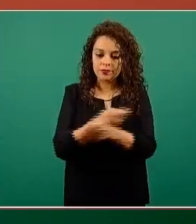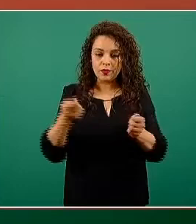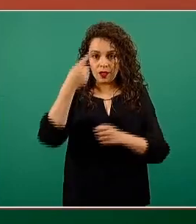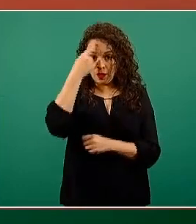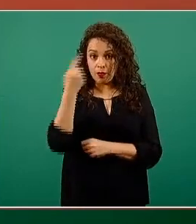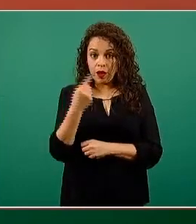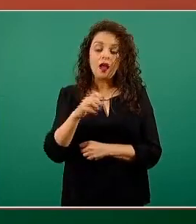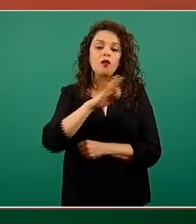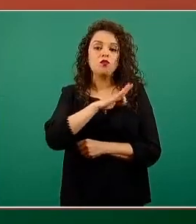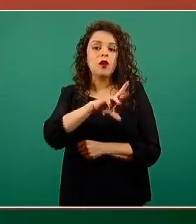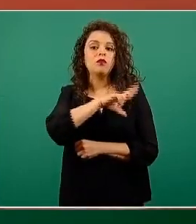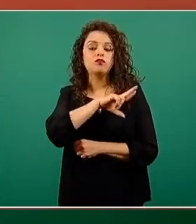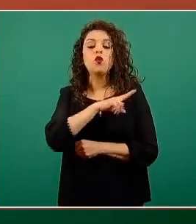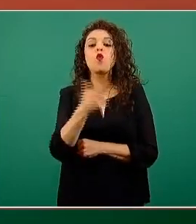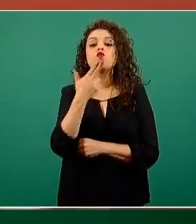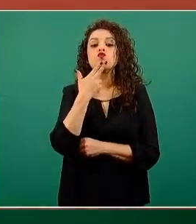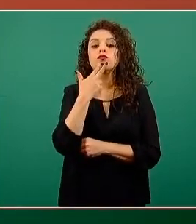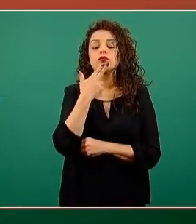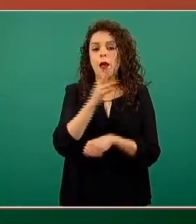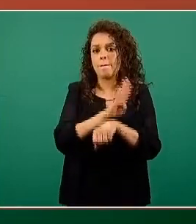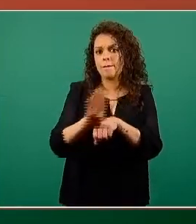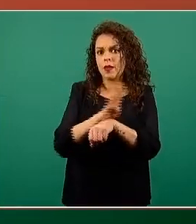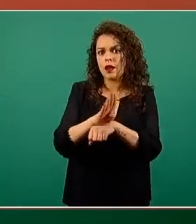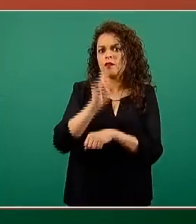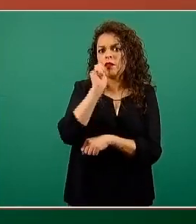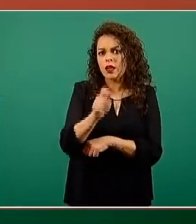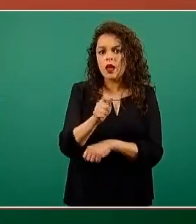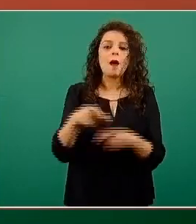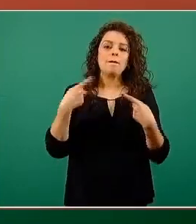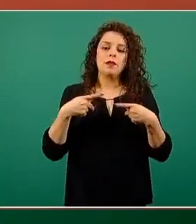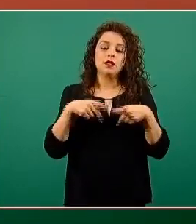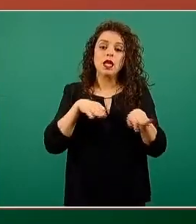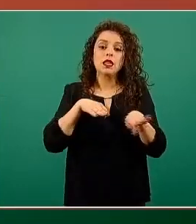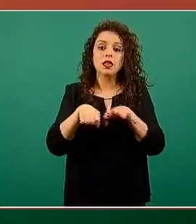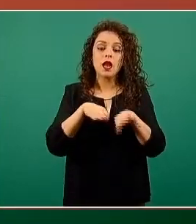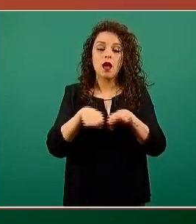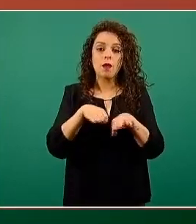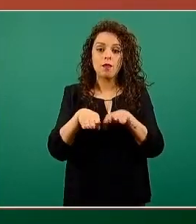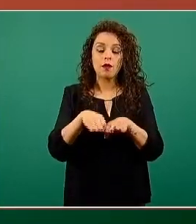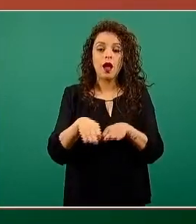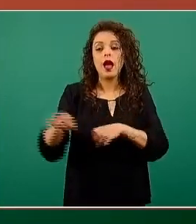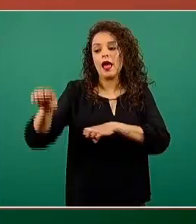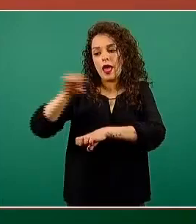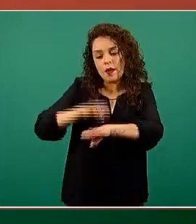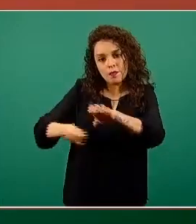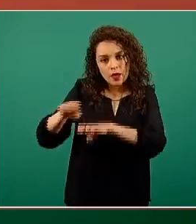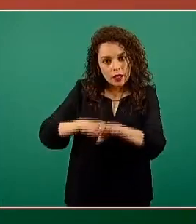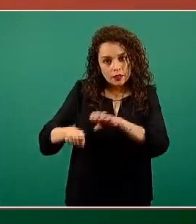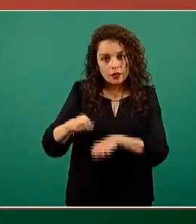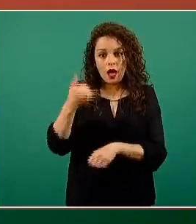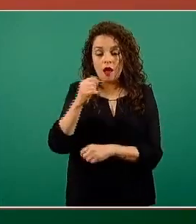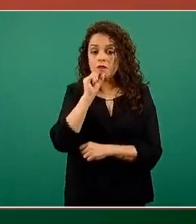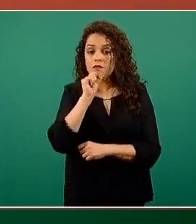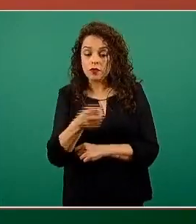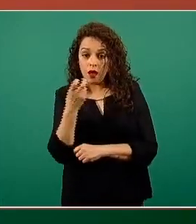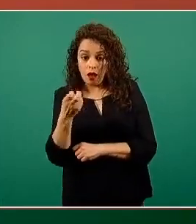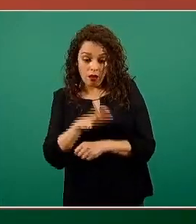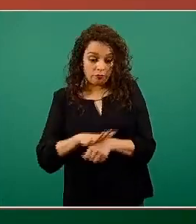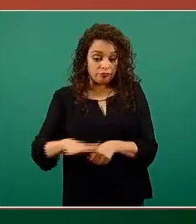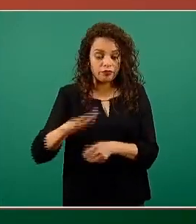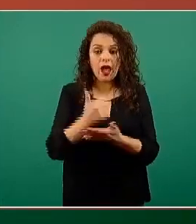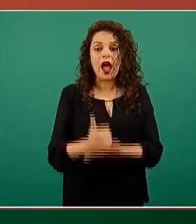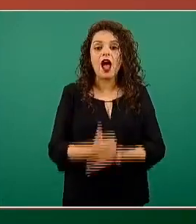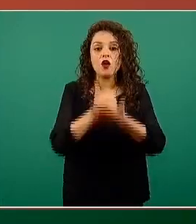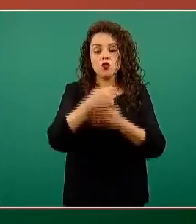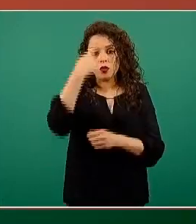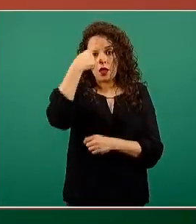utilizarse la vacuna en beneficio fundamentalmente de las personas trabajadoras, de las empresas, y a su vez eso contribuiría a